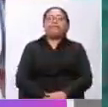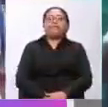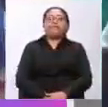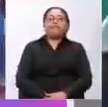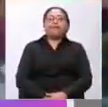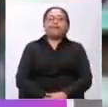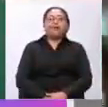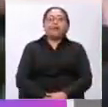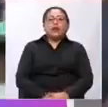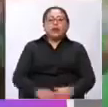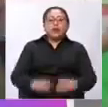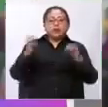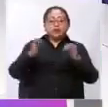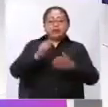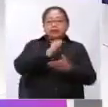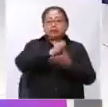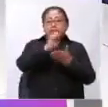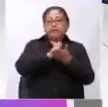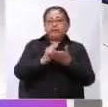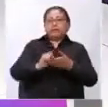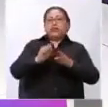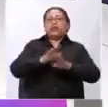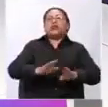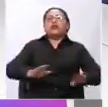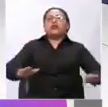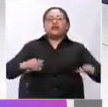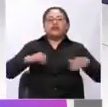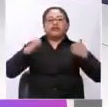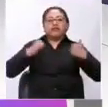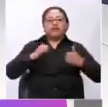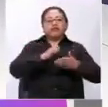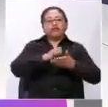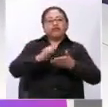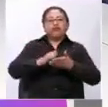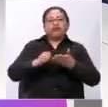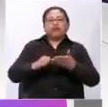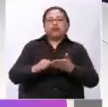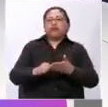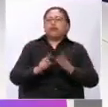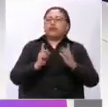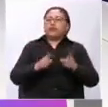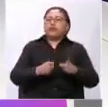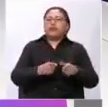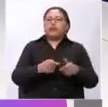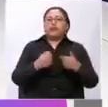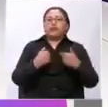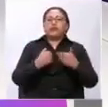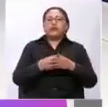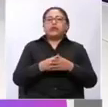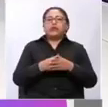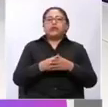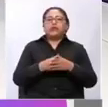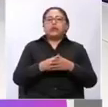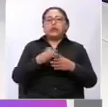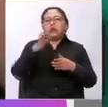íntegramente escrito por niñas, niñas y adolescentes. Íntegramente. Todos son